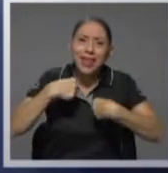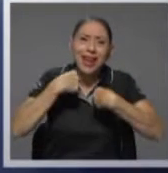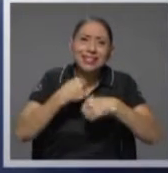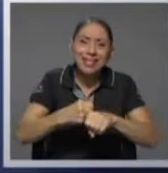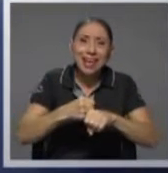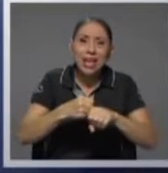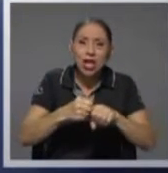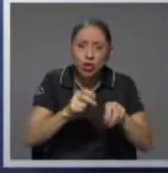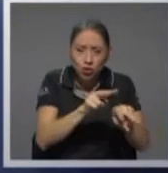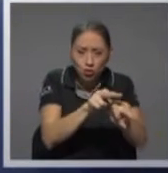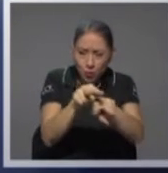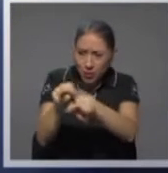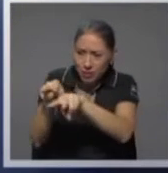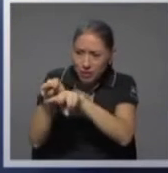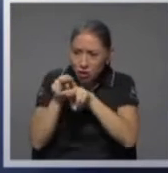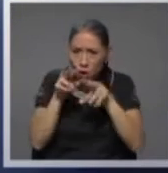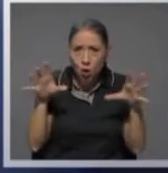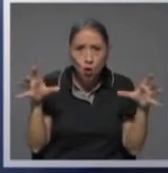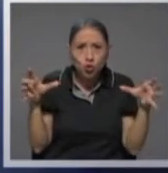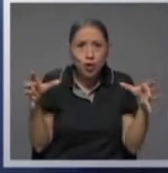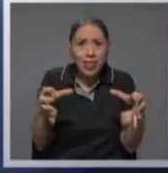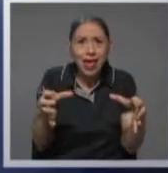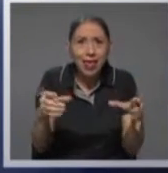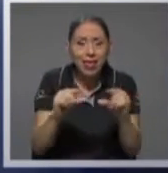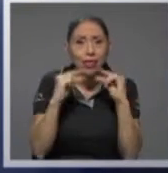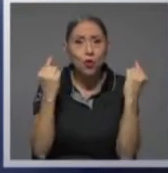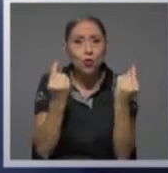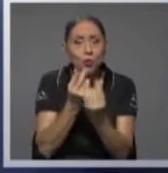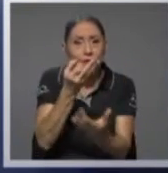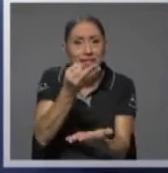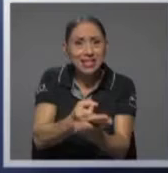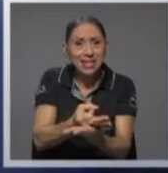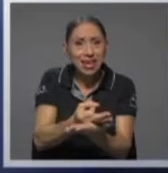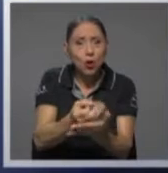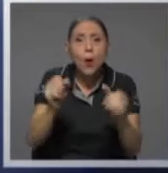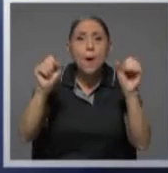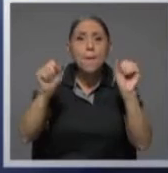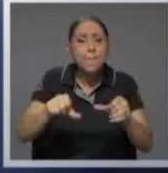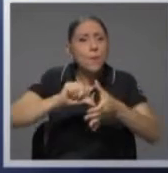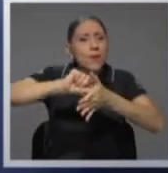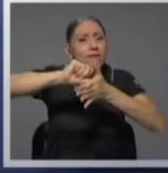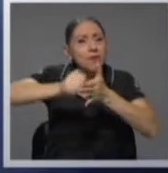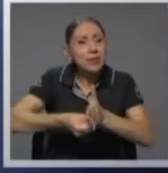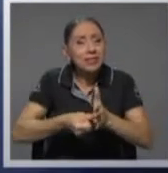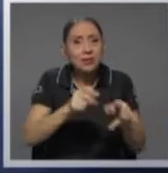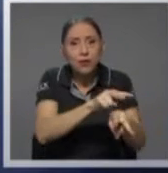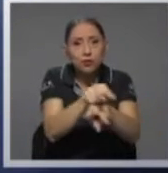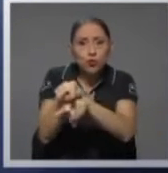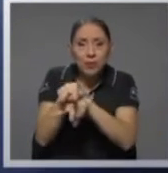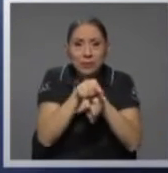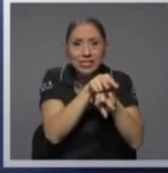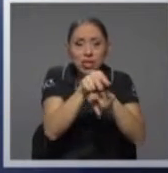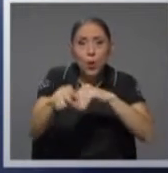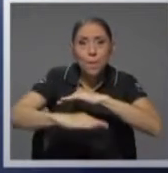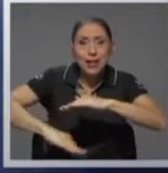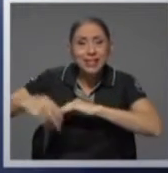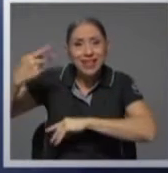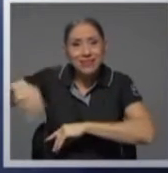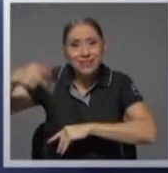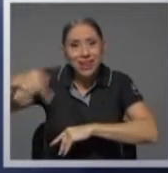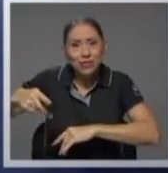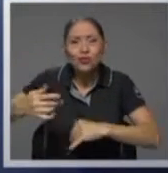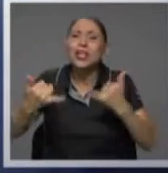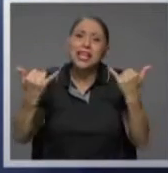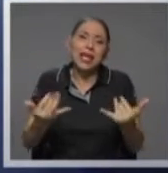grupo financiero permite enfatizar este aspecto de supervisión basada en riesgos en que quiere ahora basarse la